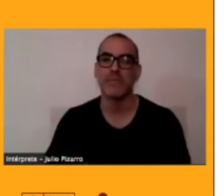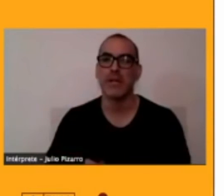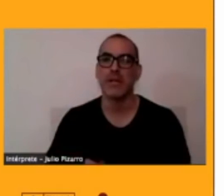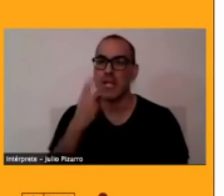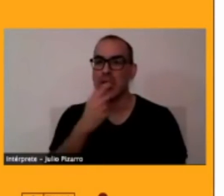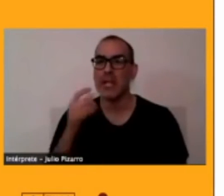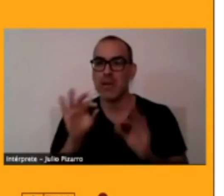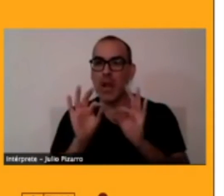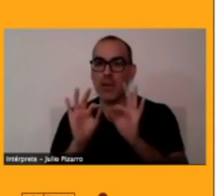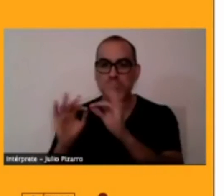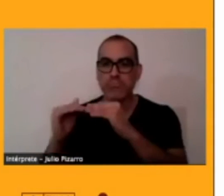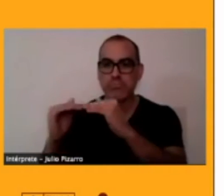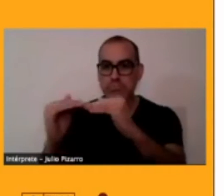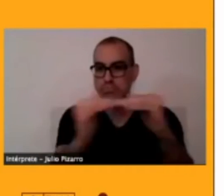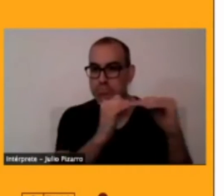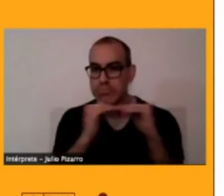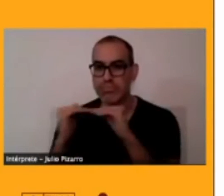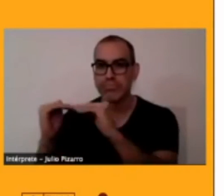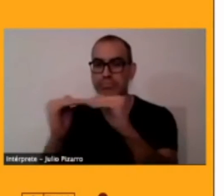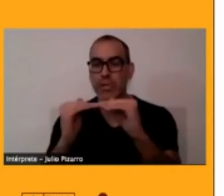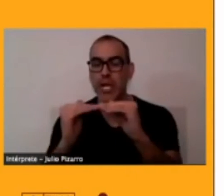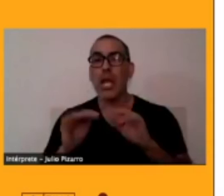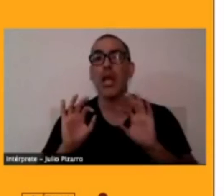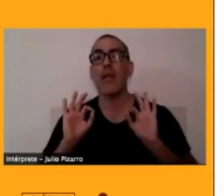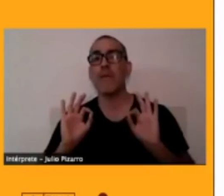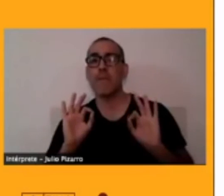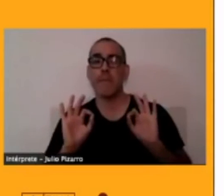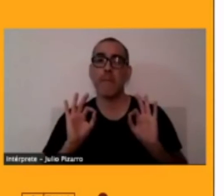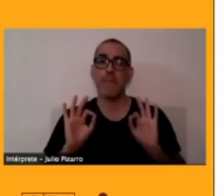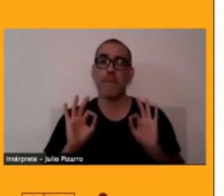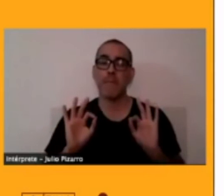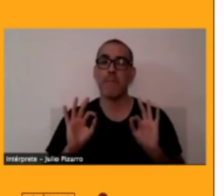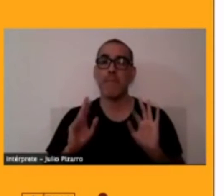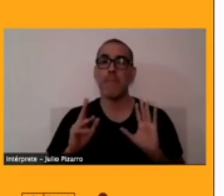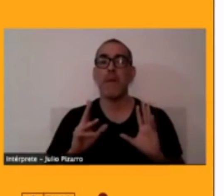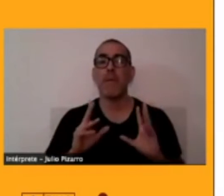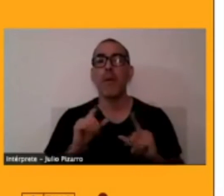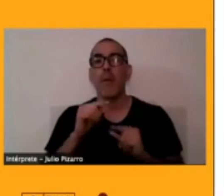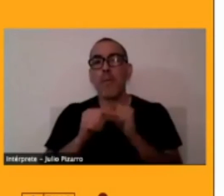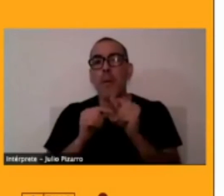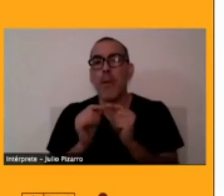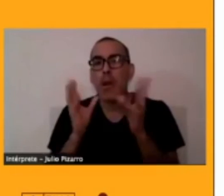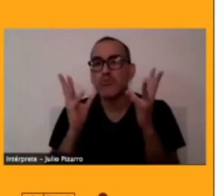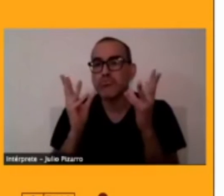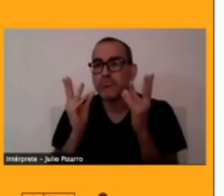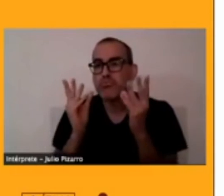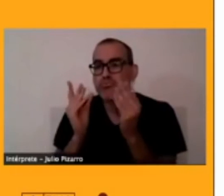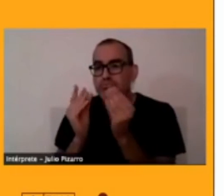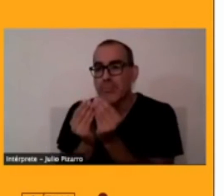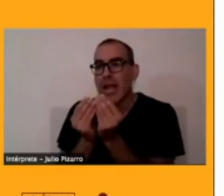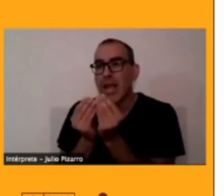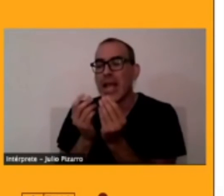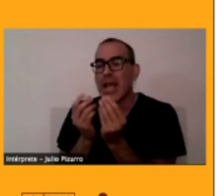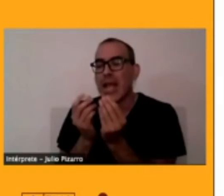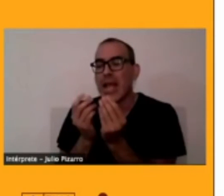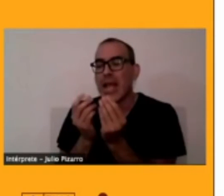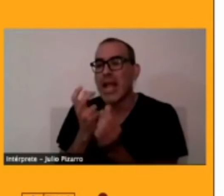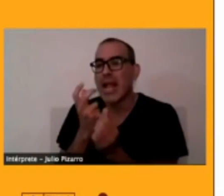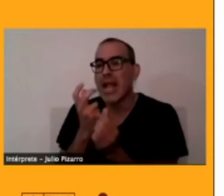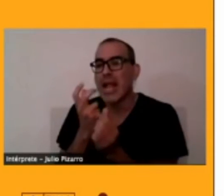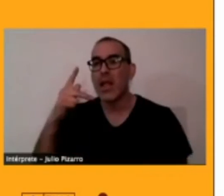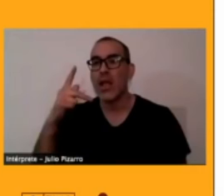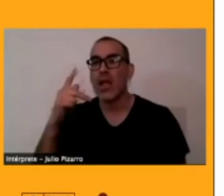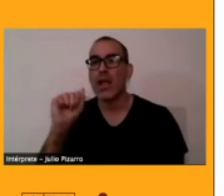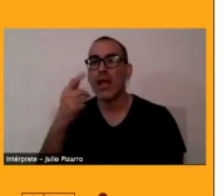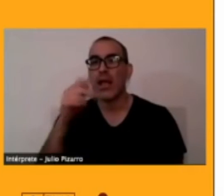en menos espacio lingüístico para el Cunsa y el Cacán, que eran